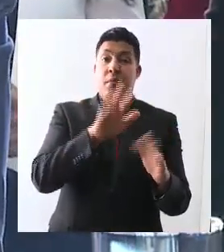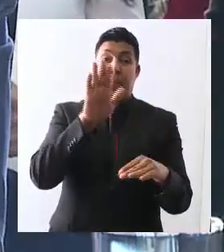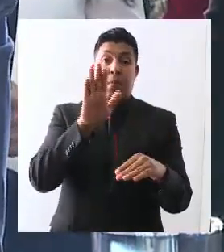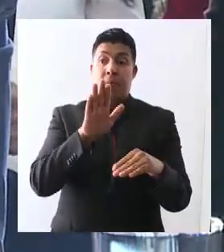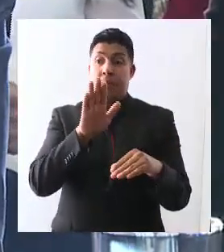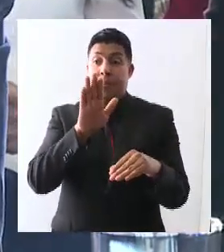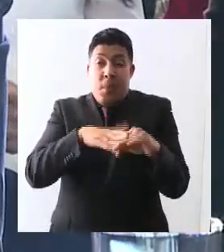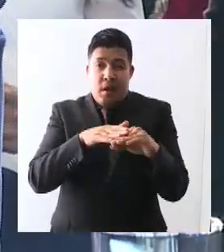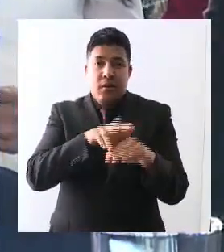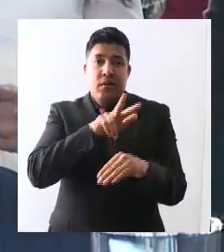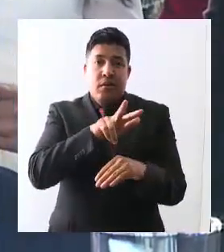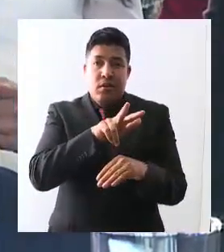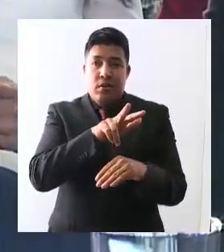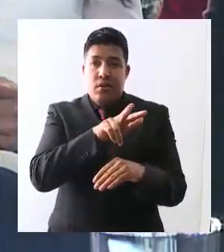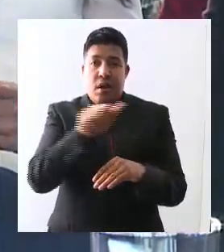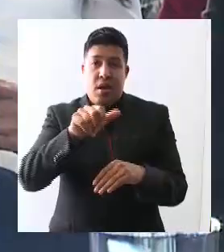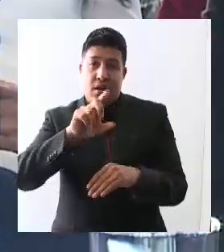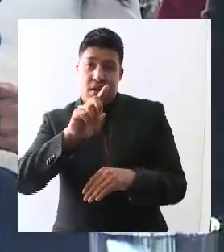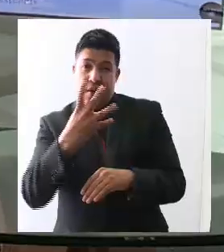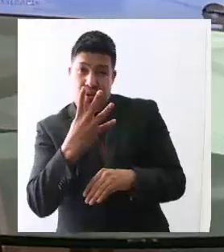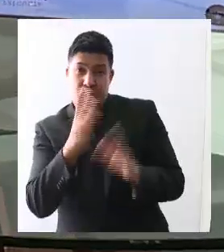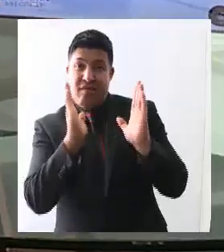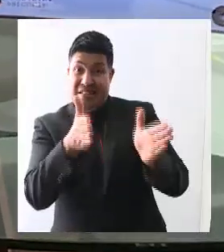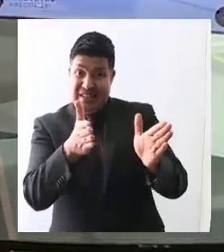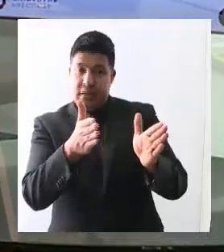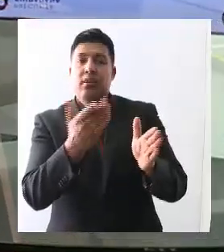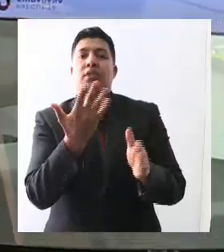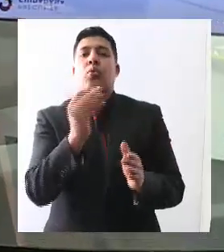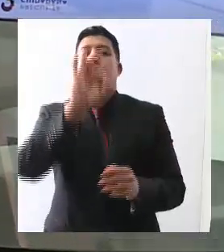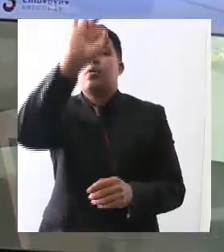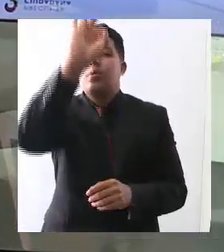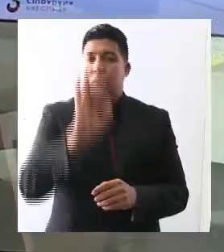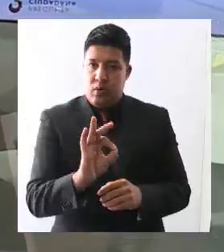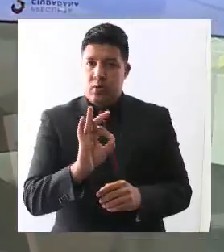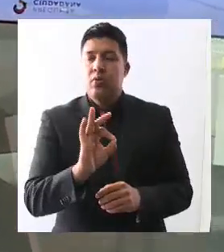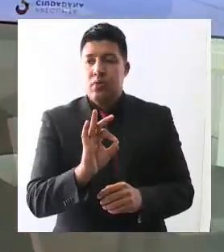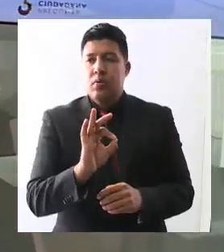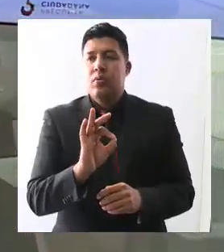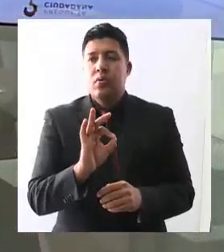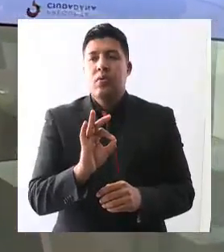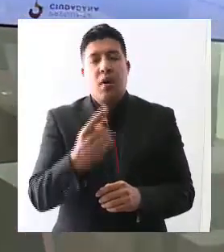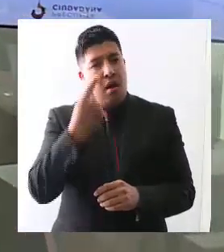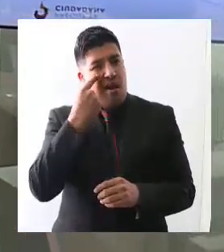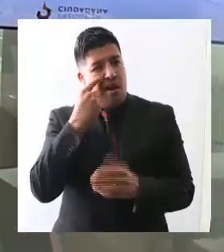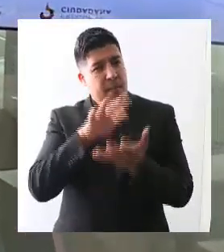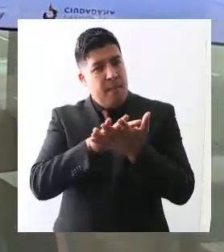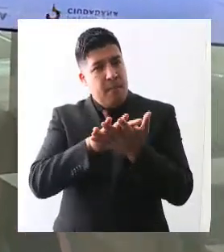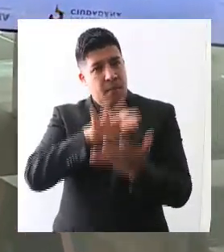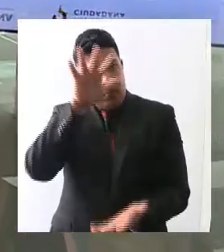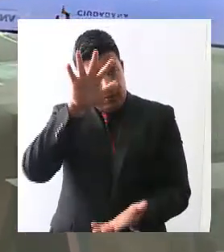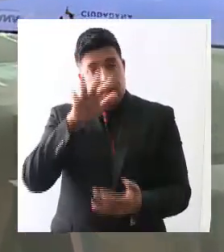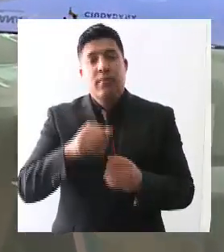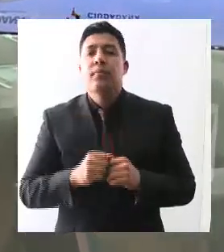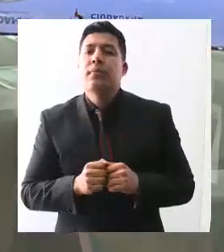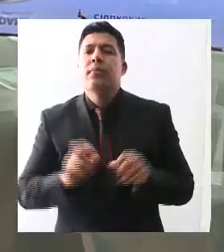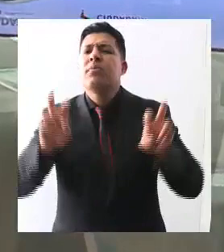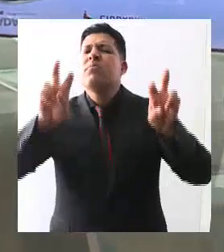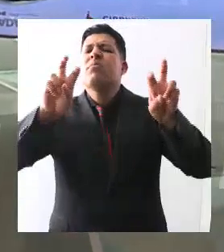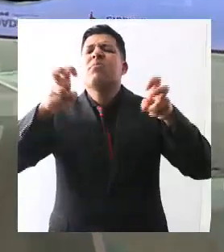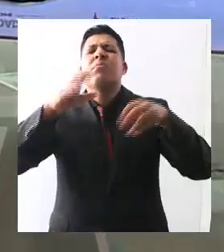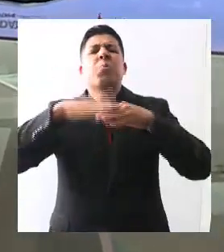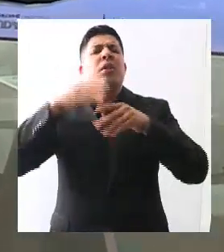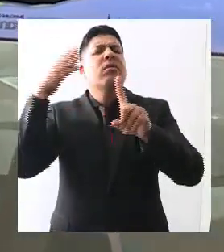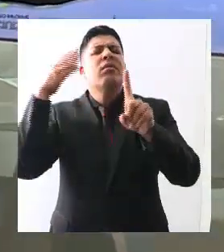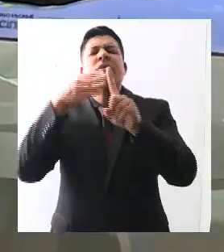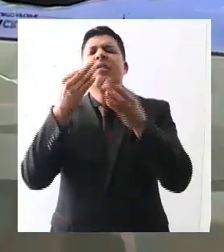que es casi 50 por ciento. Esa fue la distribución. Los temas más relevantes fueron